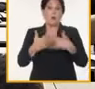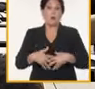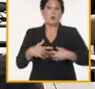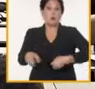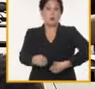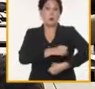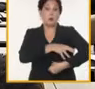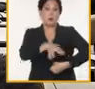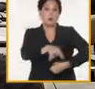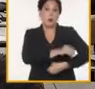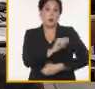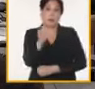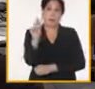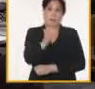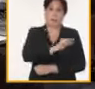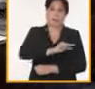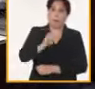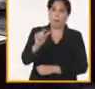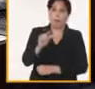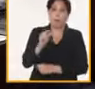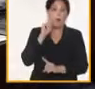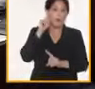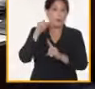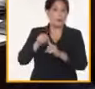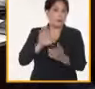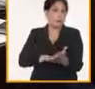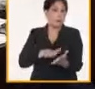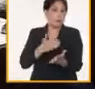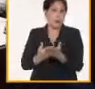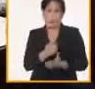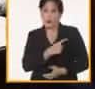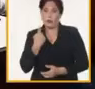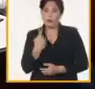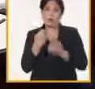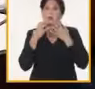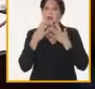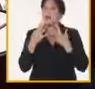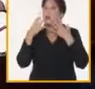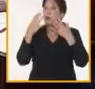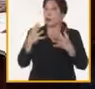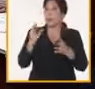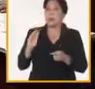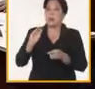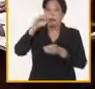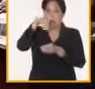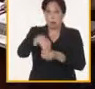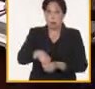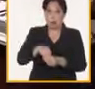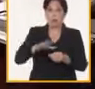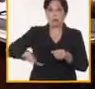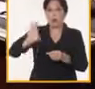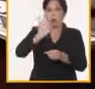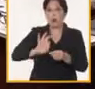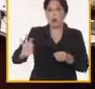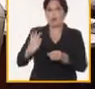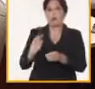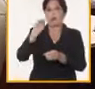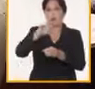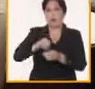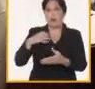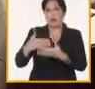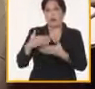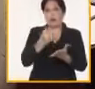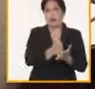cultivos. Para alcanzar los objetivos propuestos, es imprescindible la incorporación de todos los organismos, empresas y